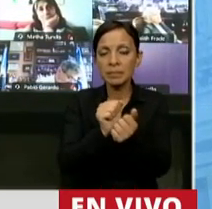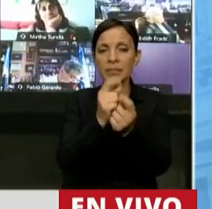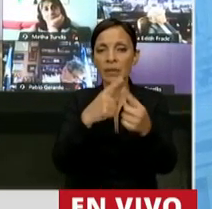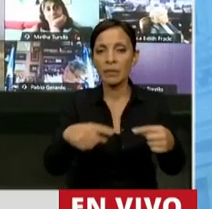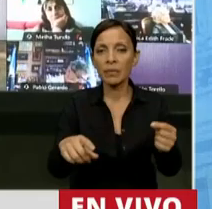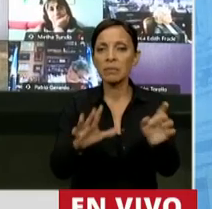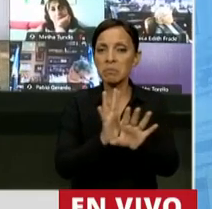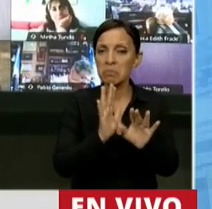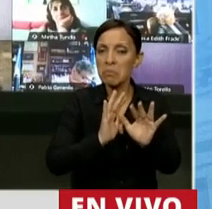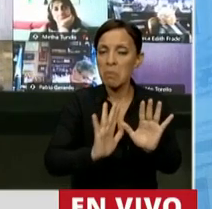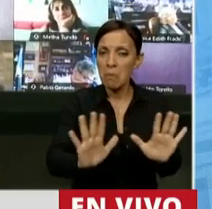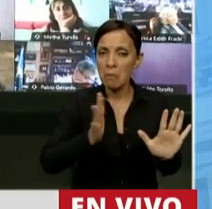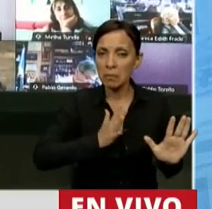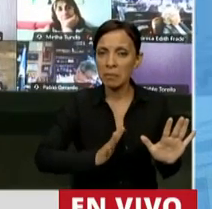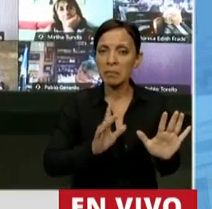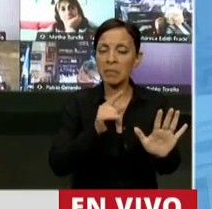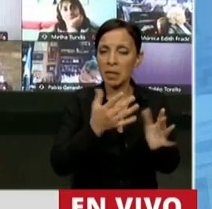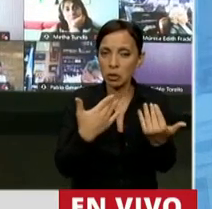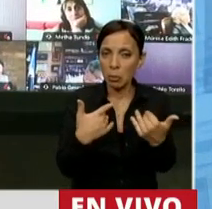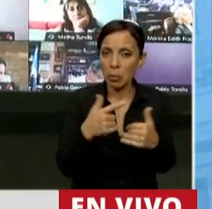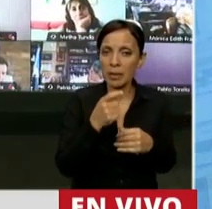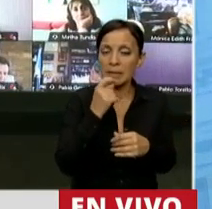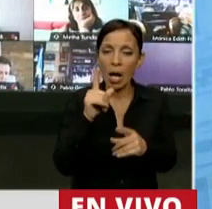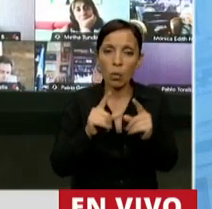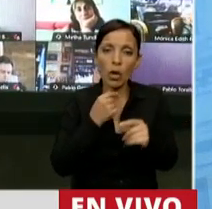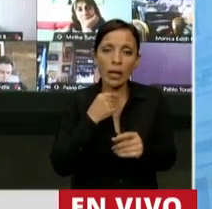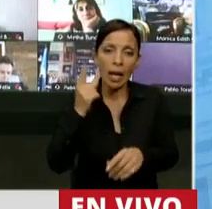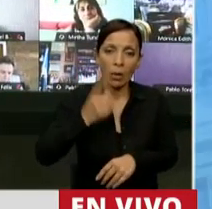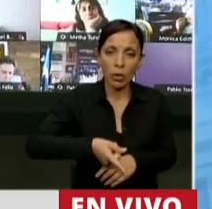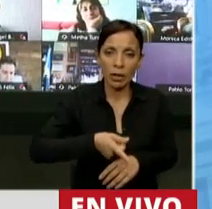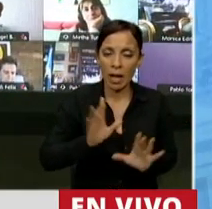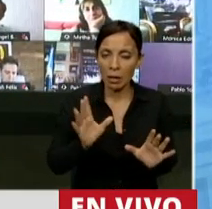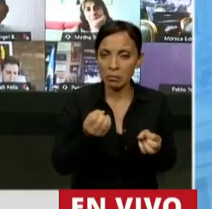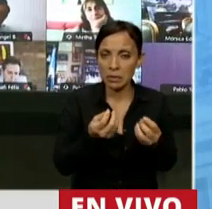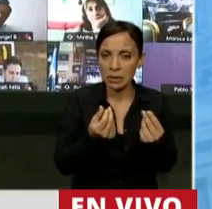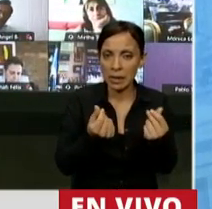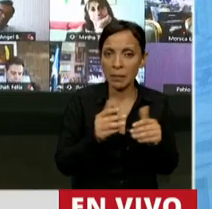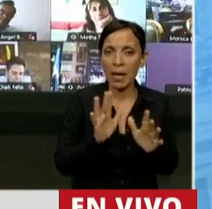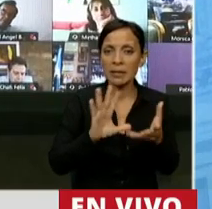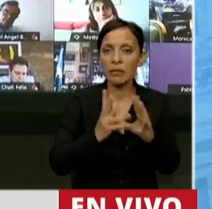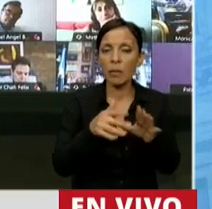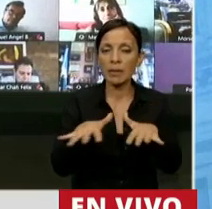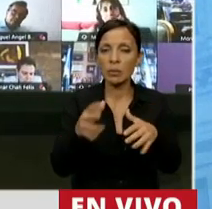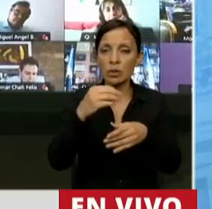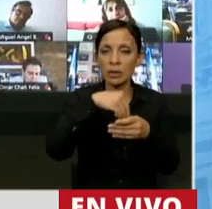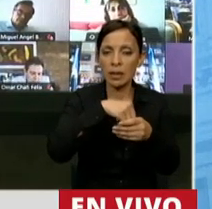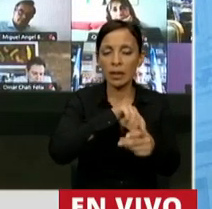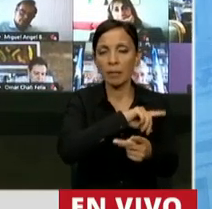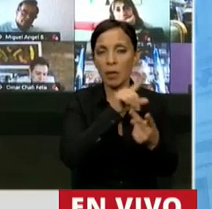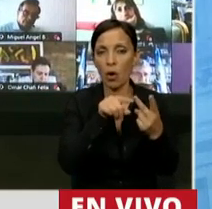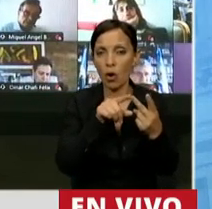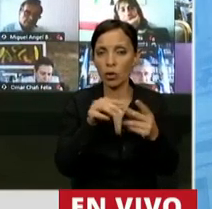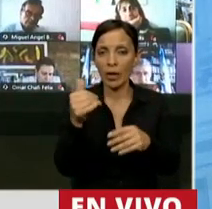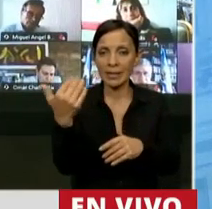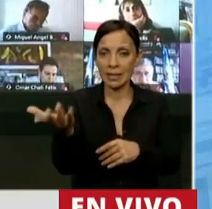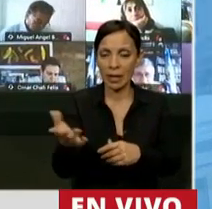centralizante, un recurso ideal para quien quiere ser autoritario. Ese es el marco interno. El marco externo.